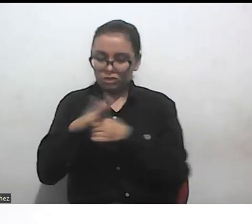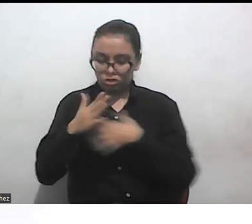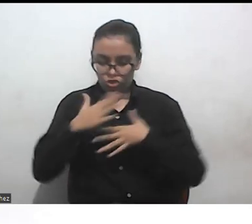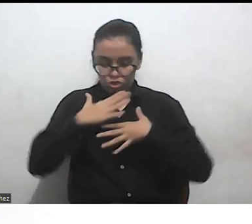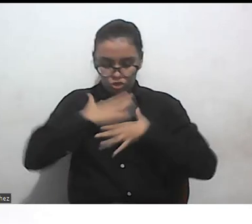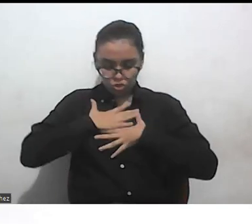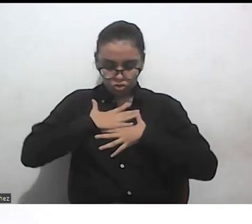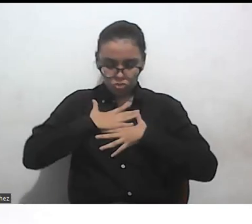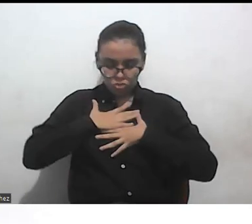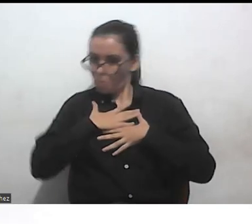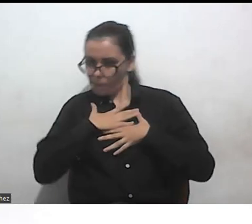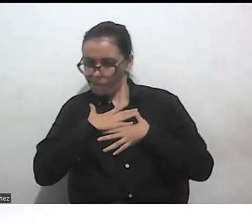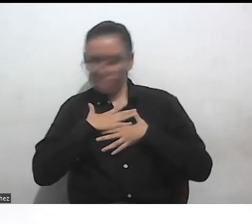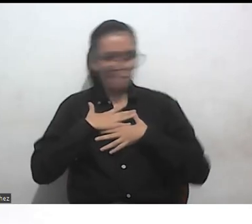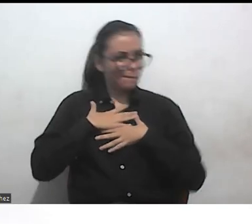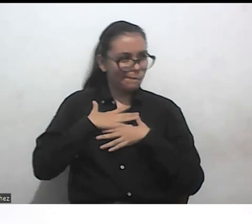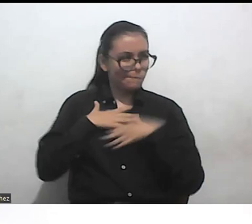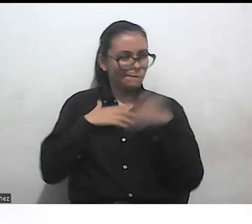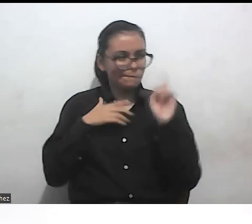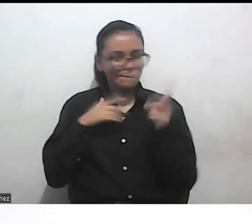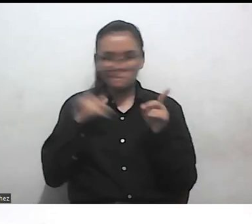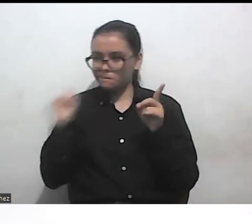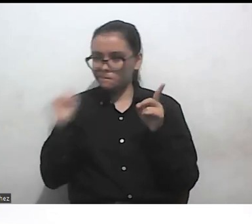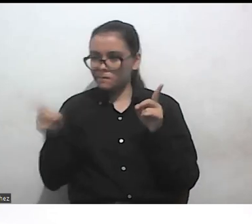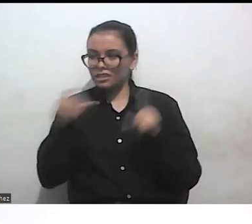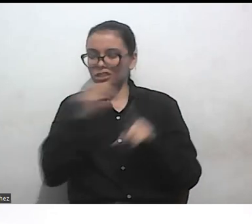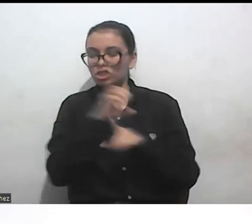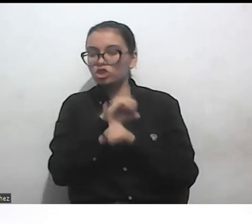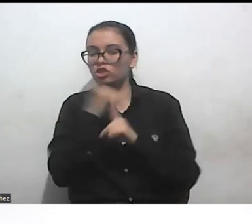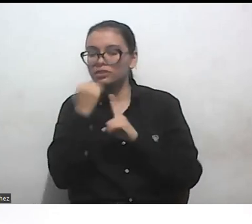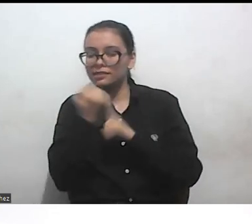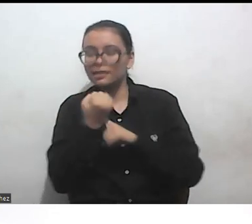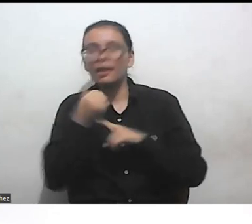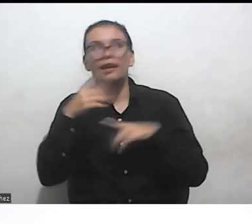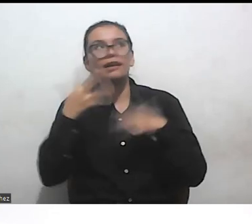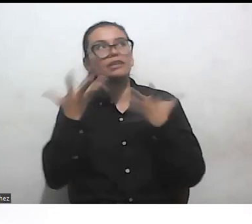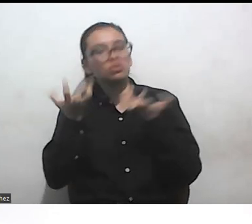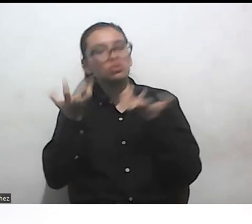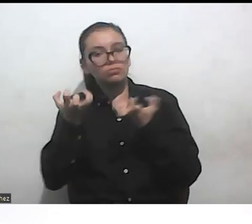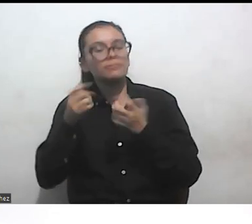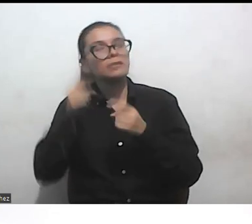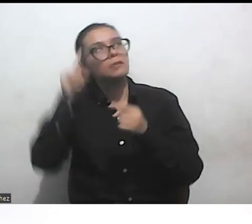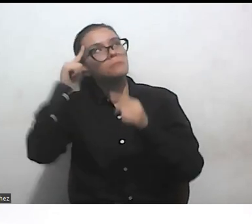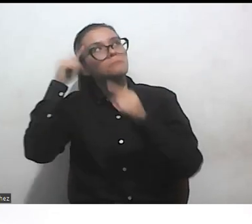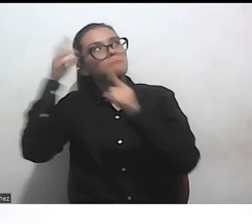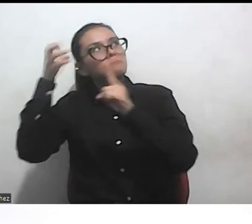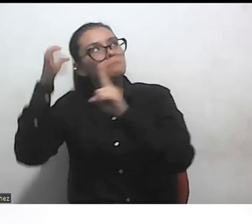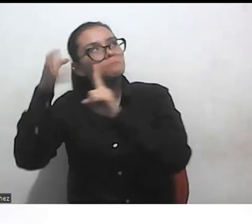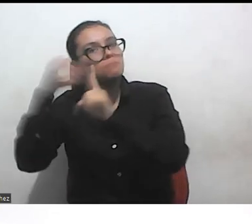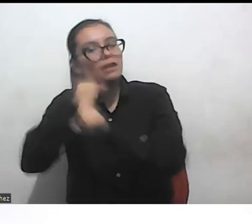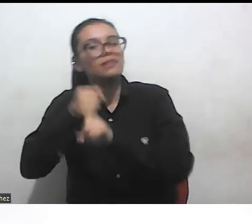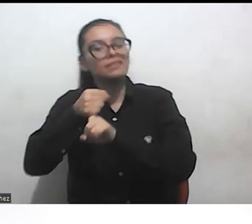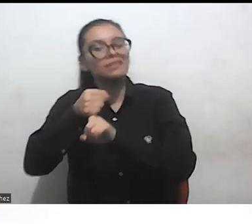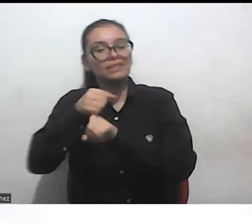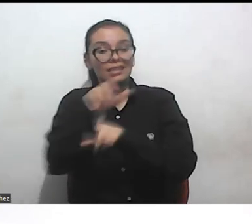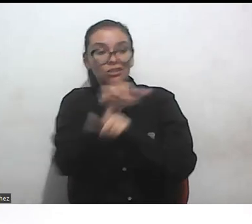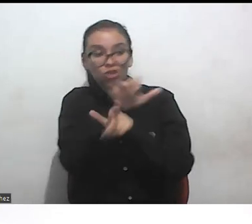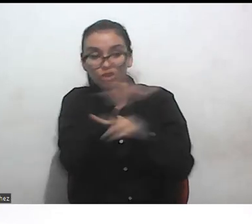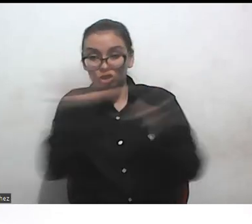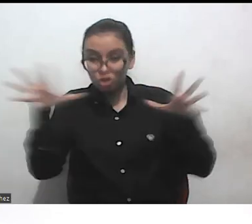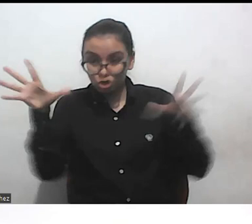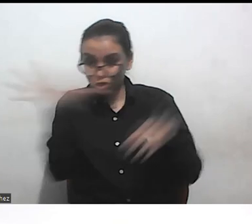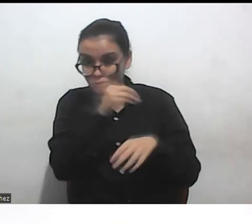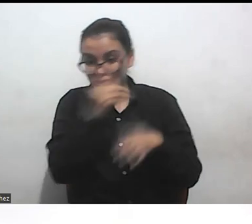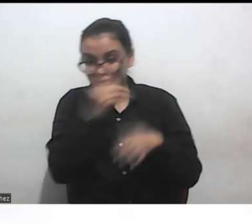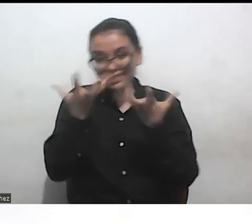tratar de movernos hacia una sociedad que es la que nos imaginamos, en la que cabe en la realidad de todo el mundo, en la que todo el mundo tiene